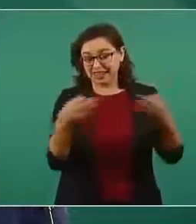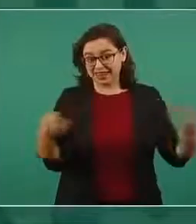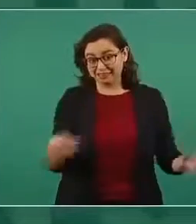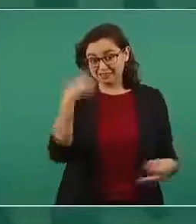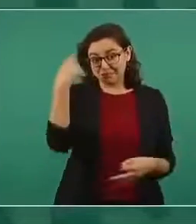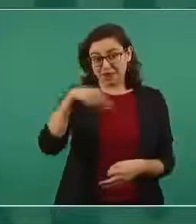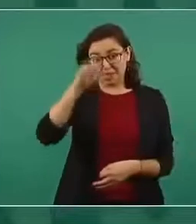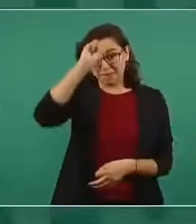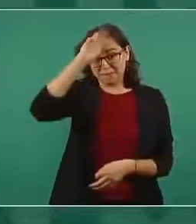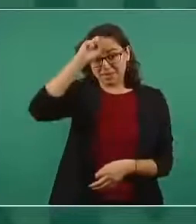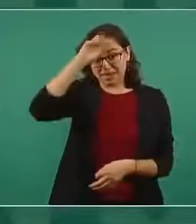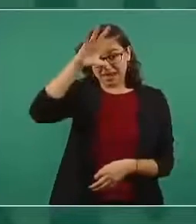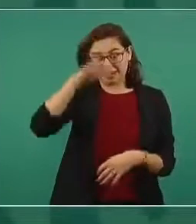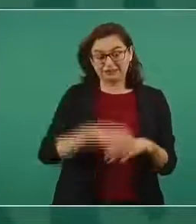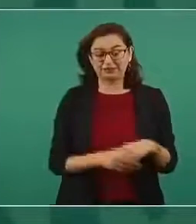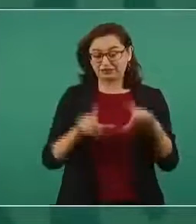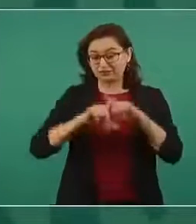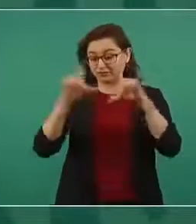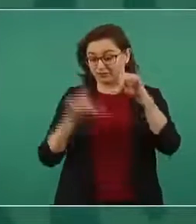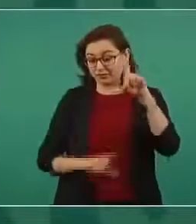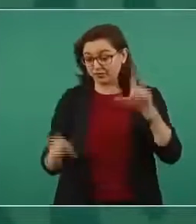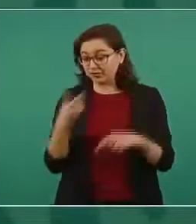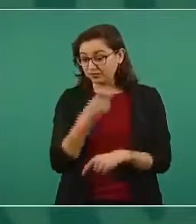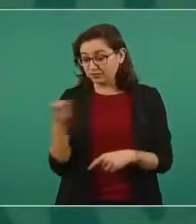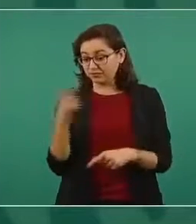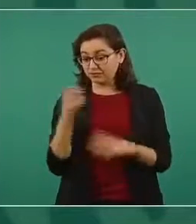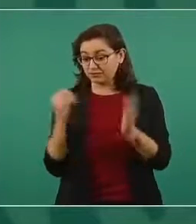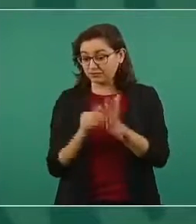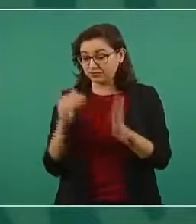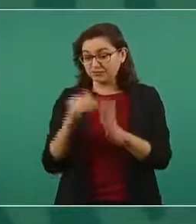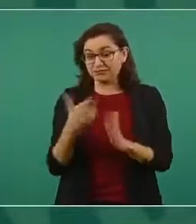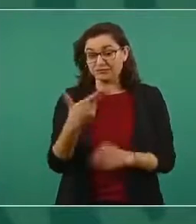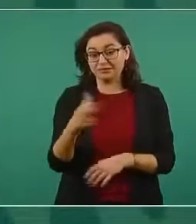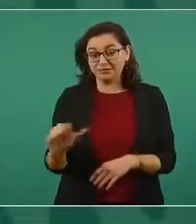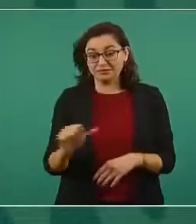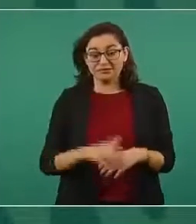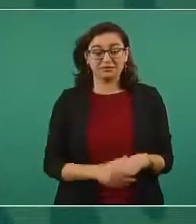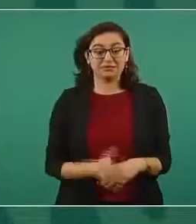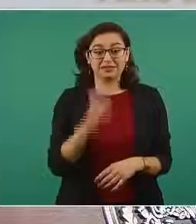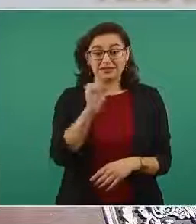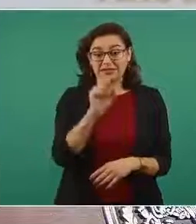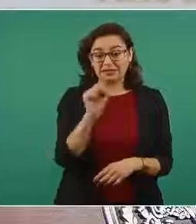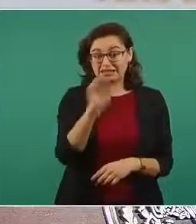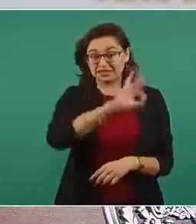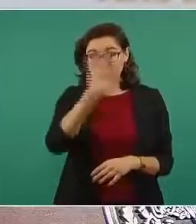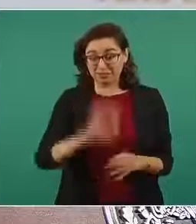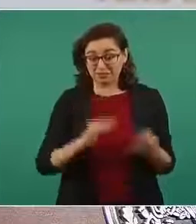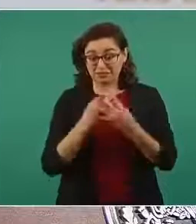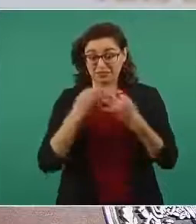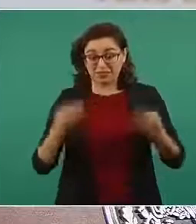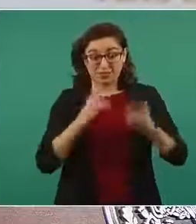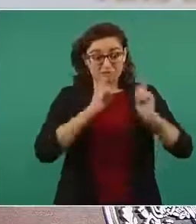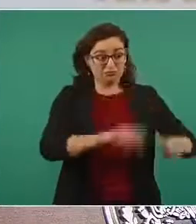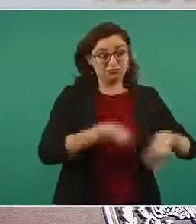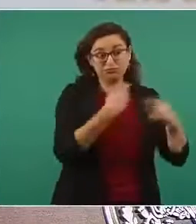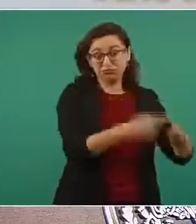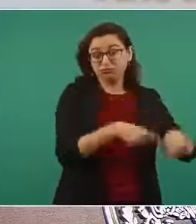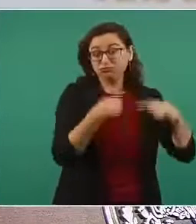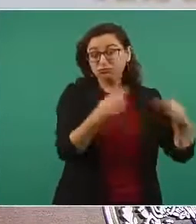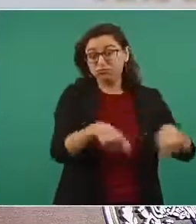el país tiene 200 millones de hectáreas entregaron casi el 60% del territorio nacional